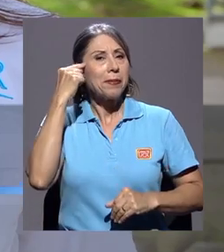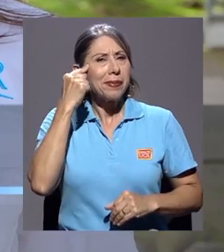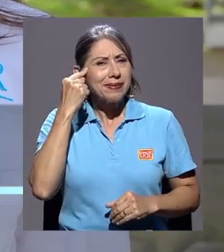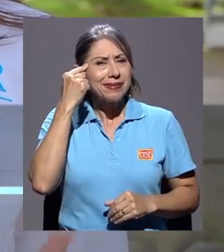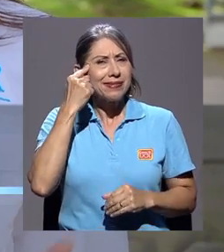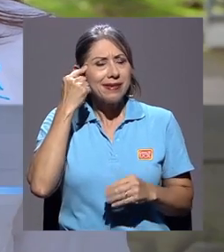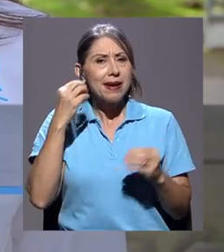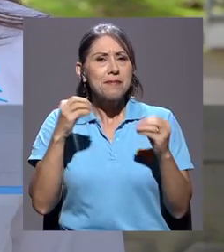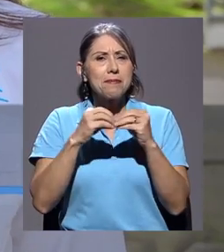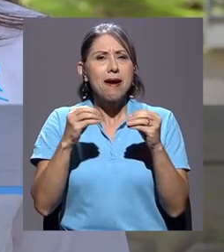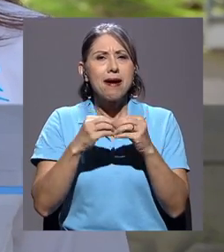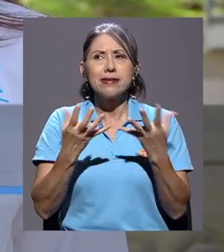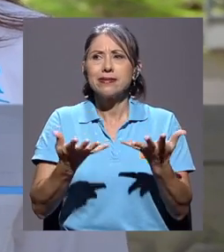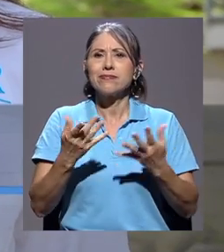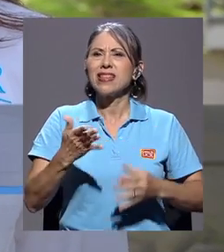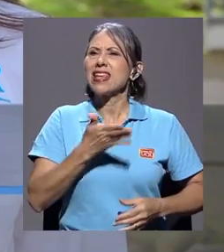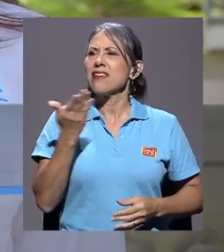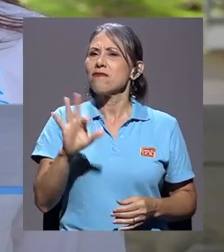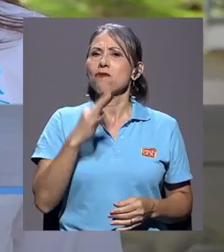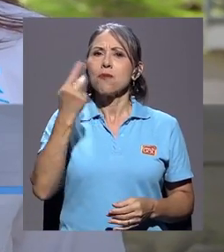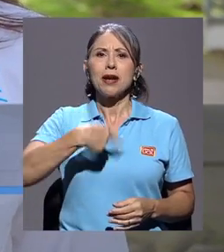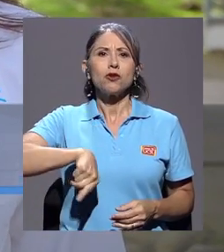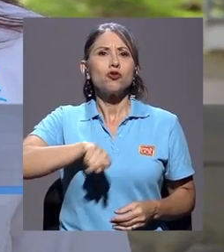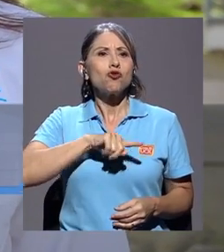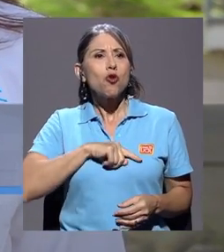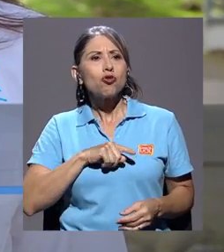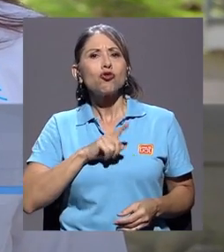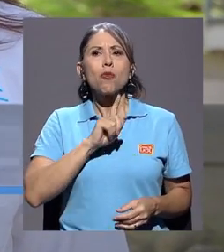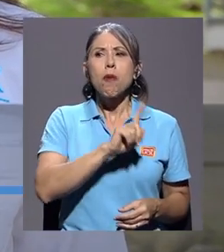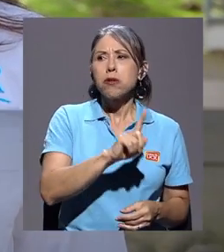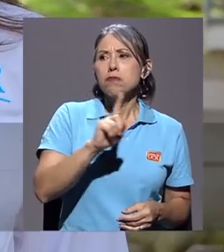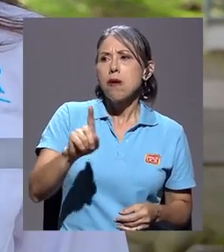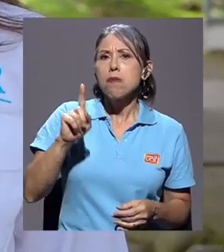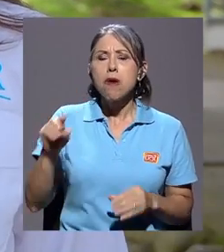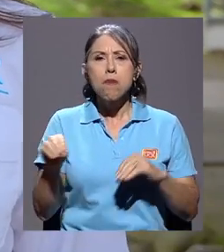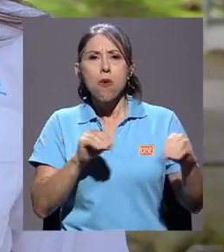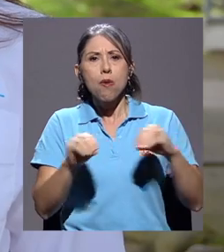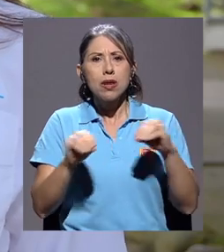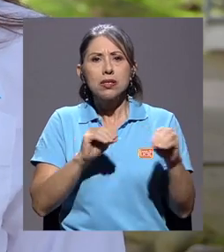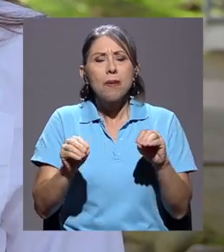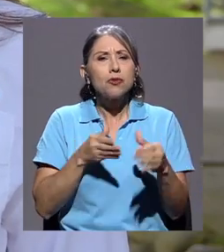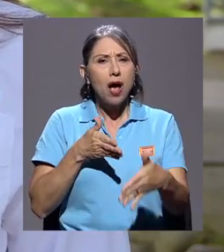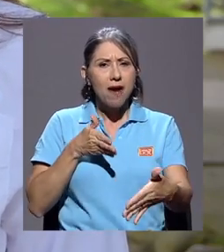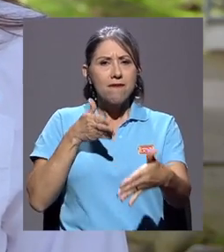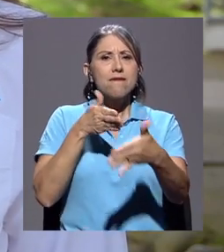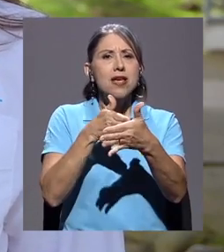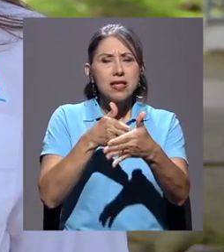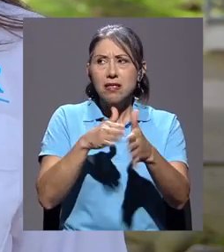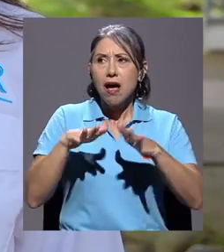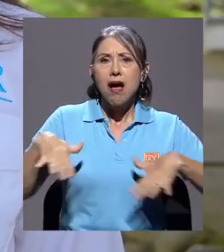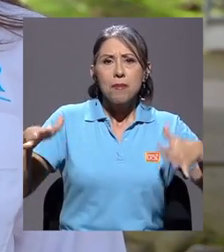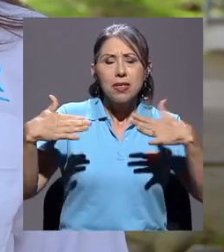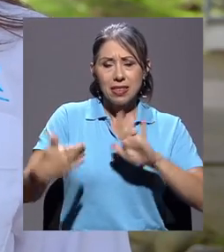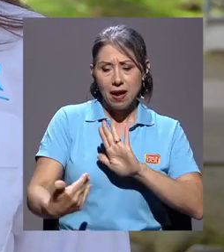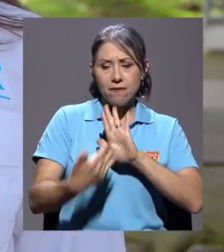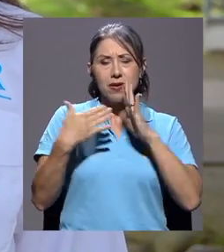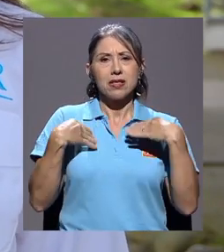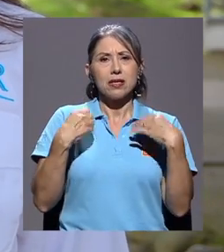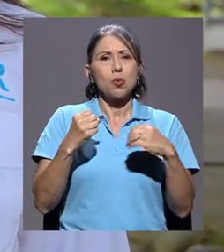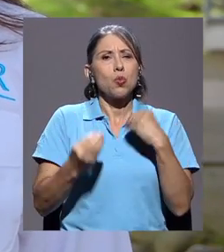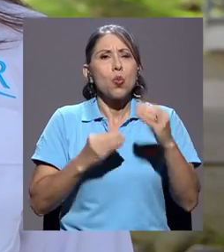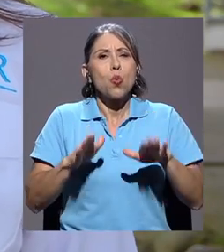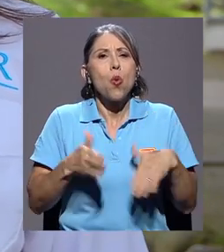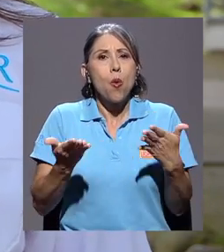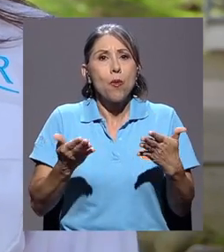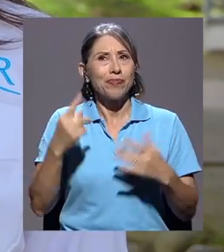poco más en la forma en que nos movilizamos y cómo esto afecta nuestra salud y el medio ambiente, hasta pensar qué estamos haciendo con nuestros